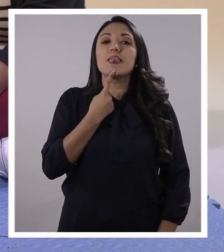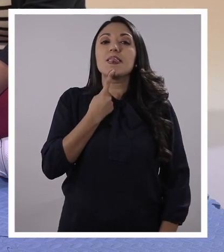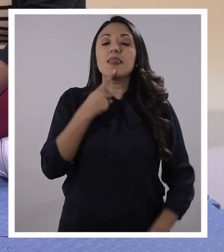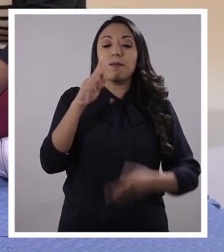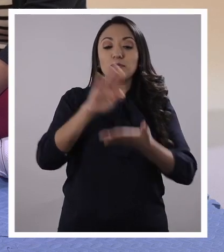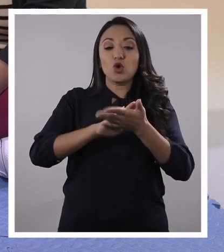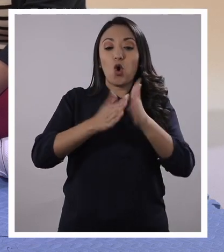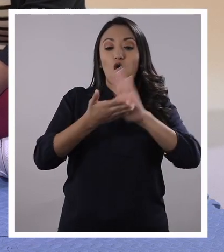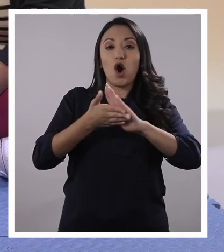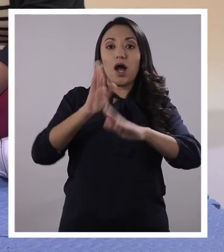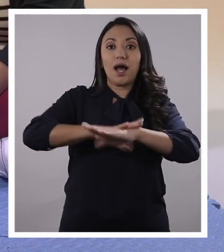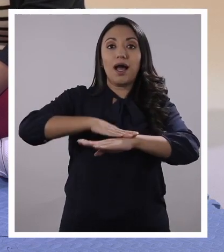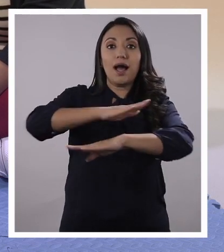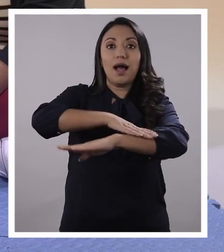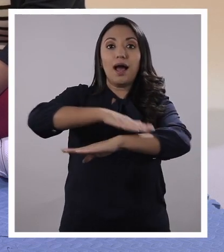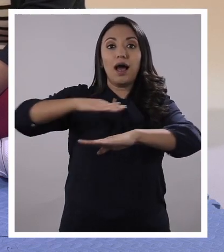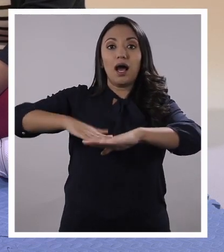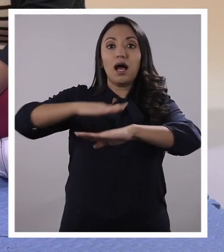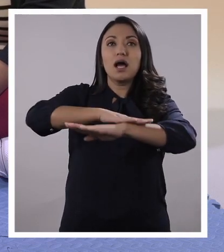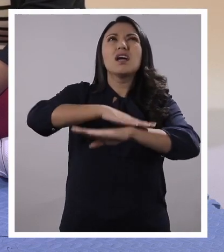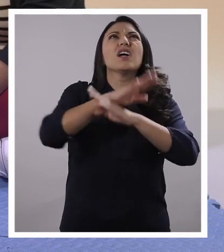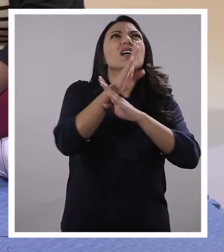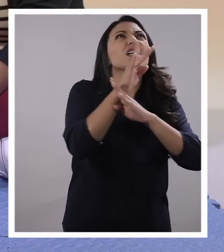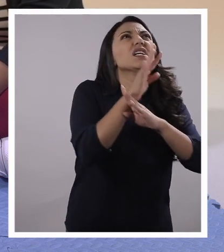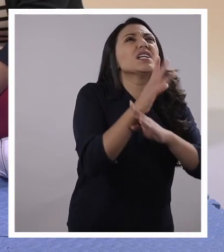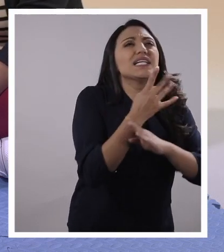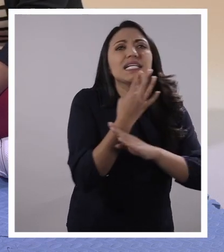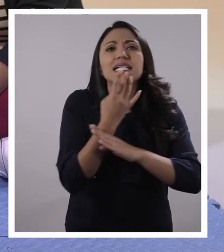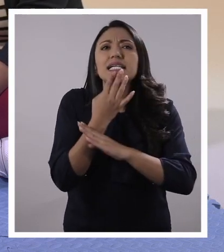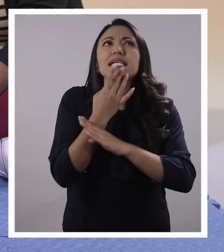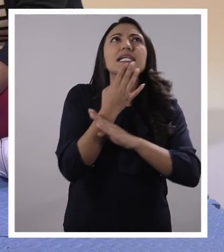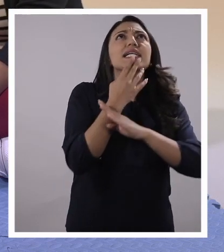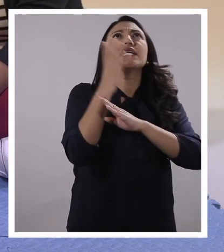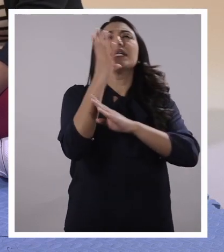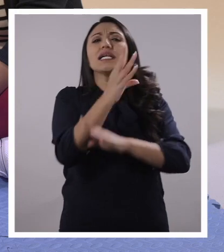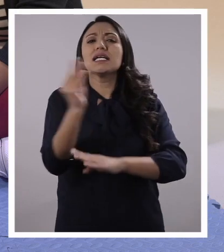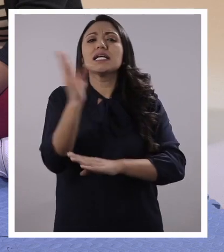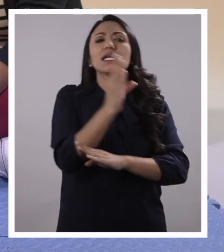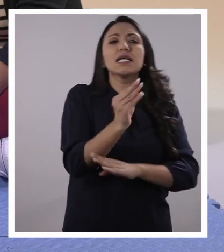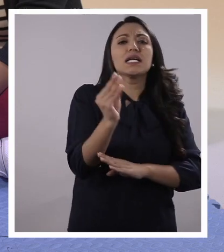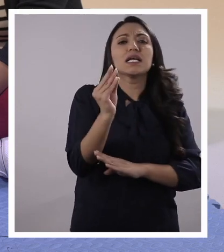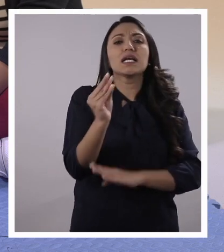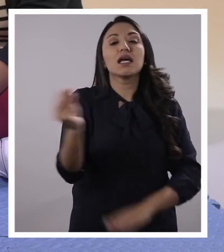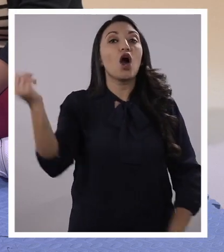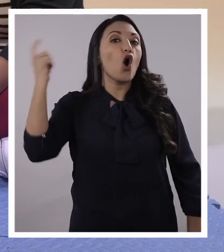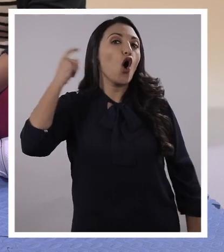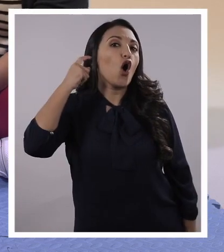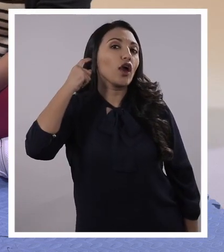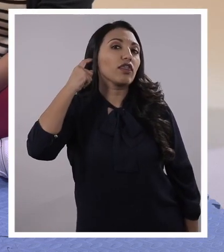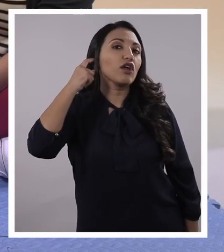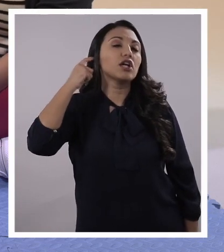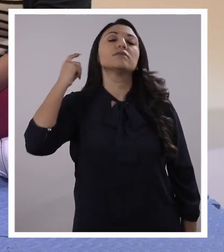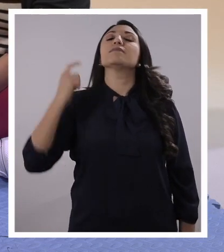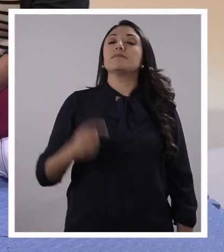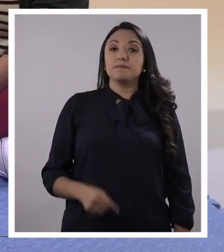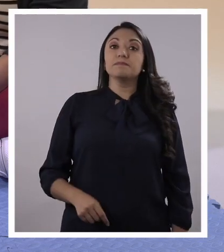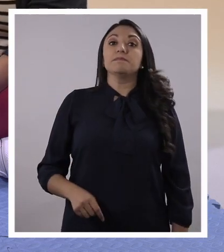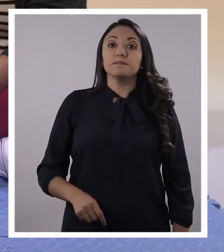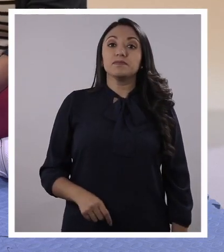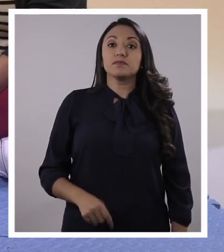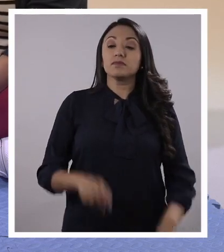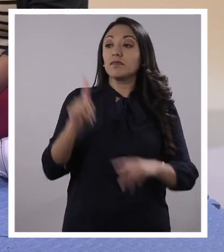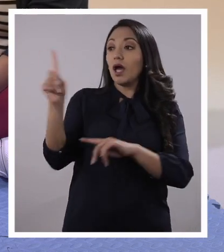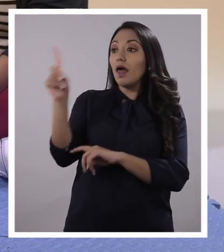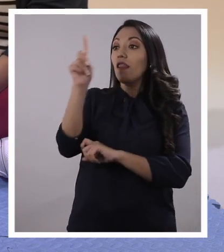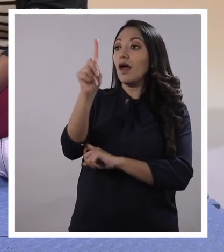el tacto y... ¿Cuál se me va? ¿Cuál se me va? ¿Cuál se me va? El oído. El oído. Muy bien. Pero